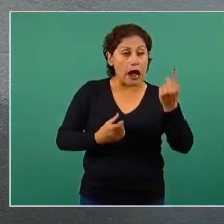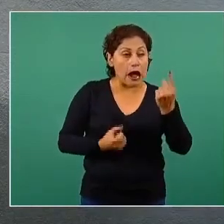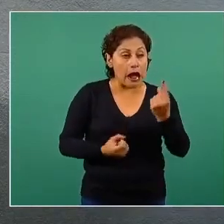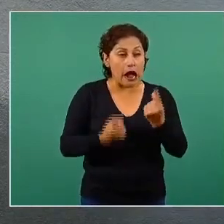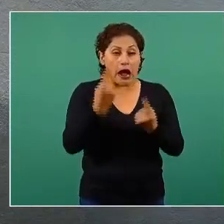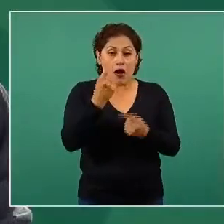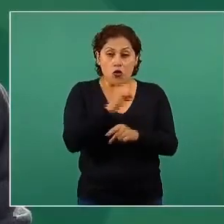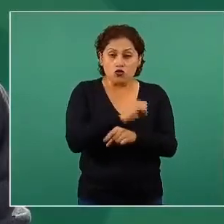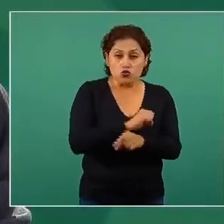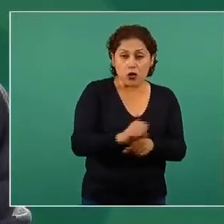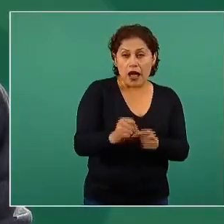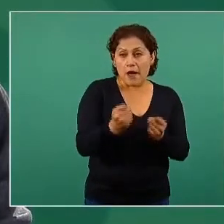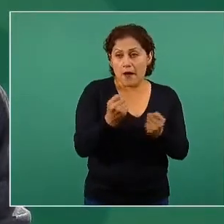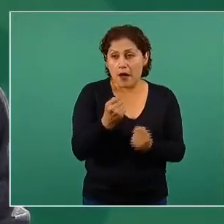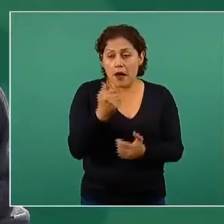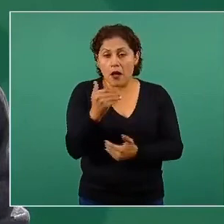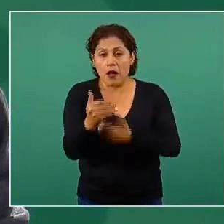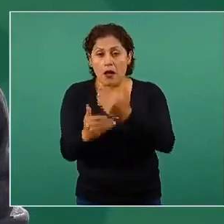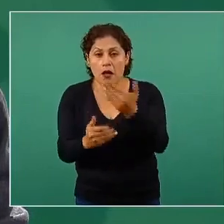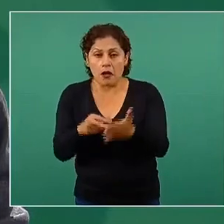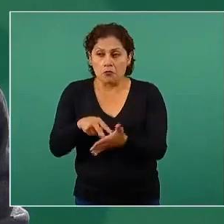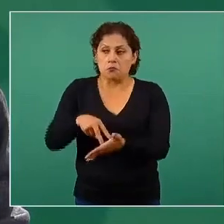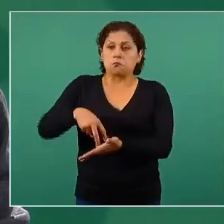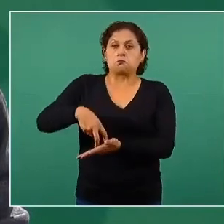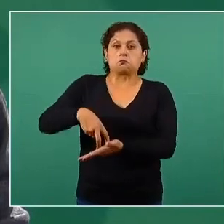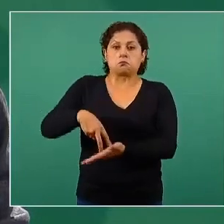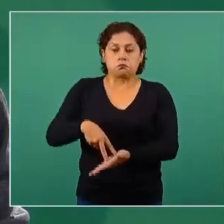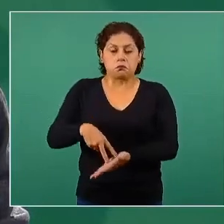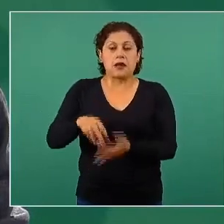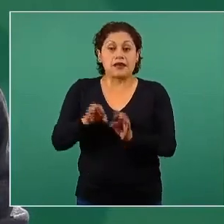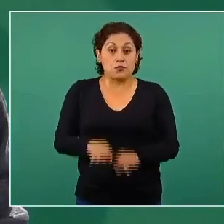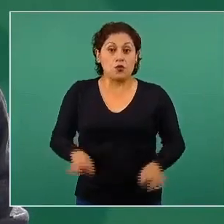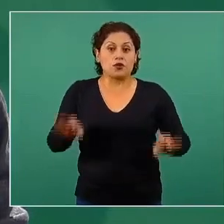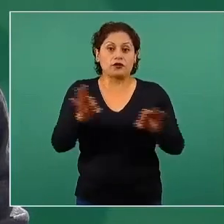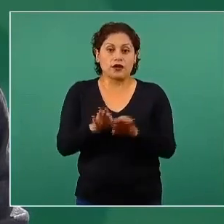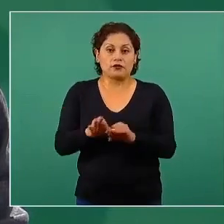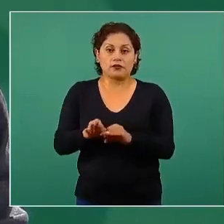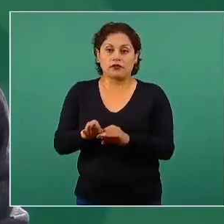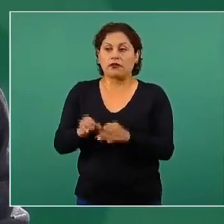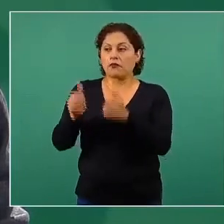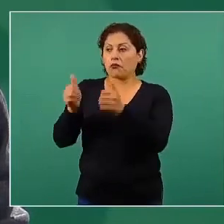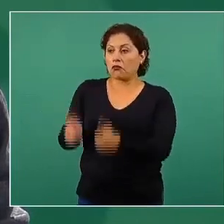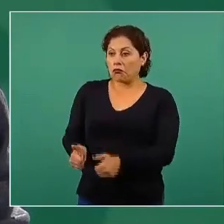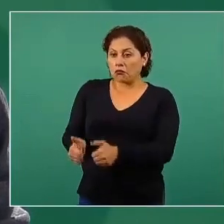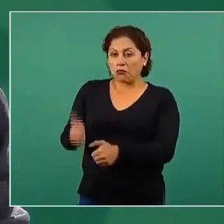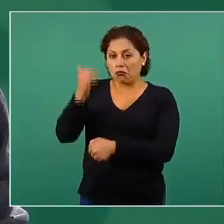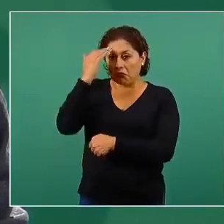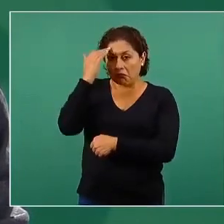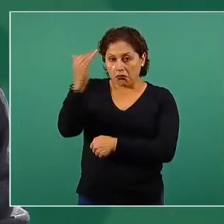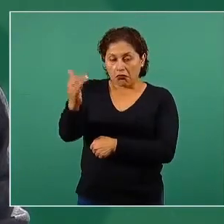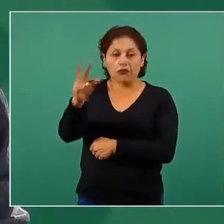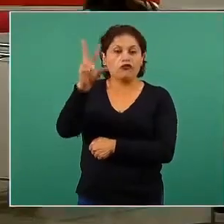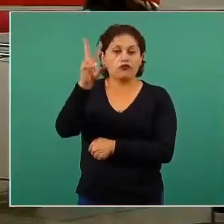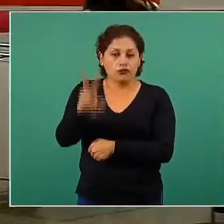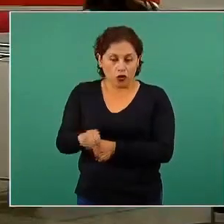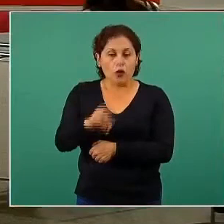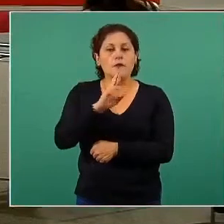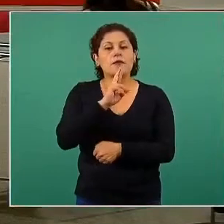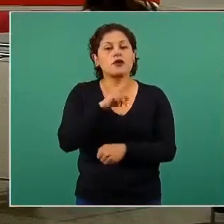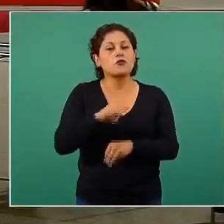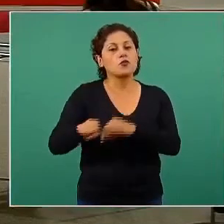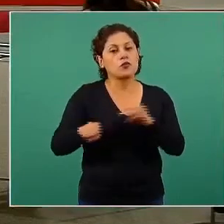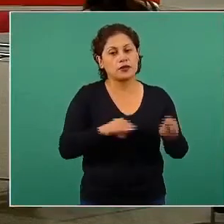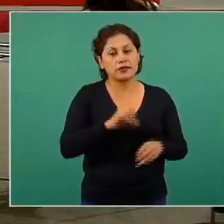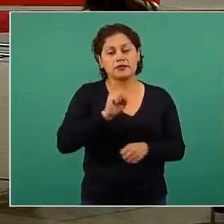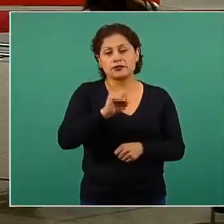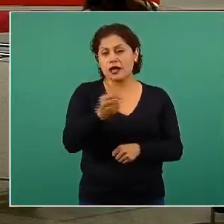movimiento es mejor que no movimiento. Entonces, en la vida diaria, en vida cotidiana, siempre existe